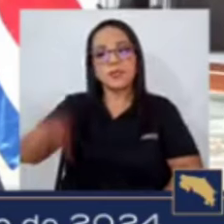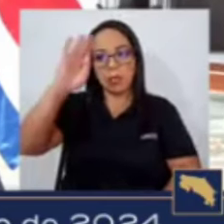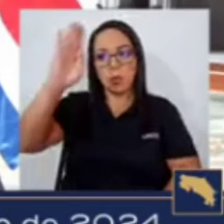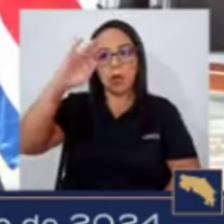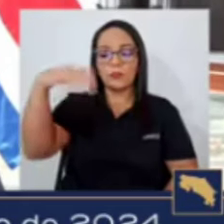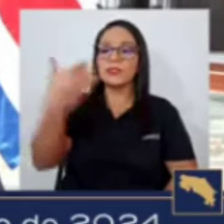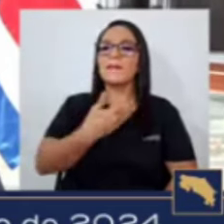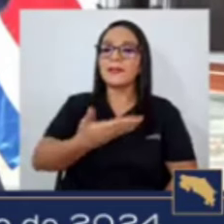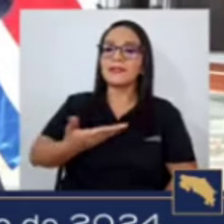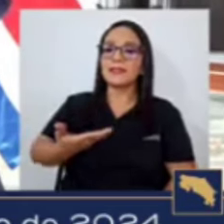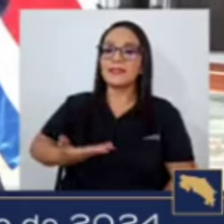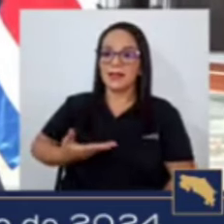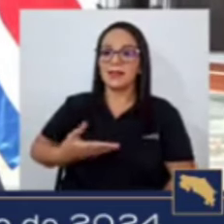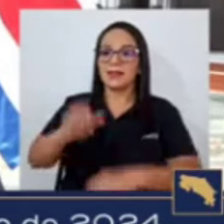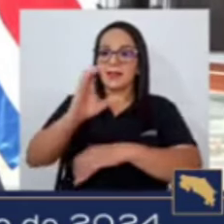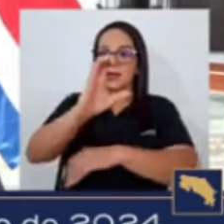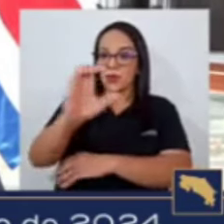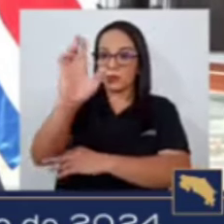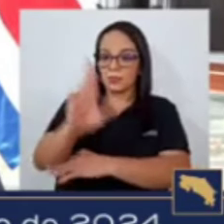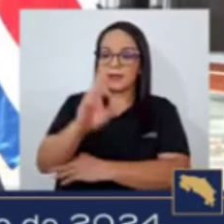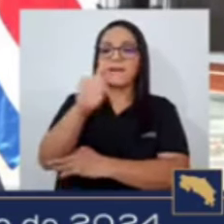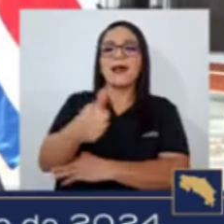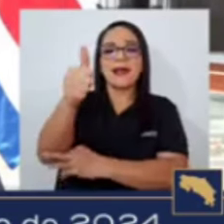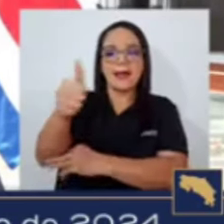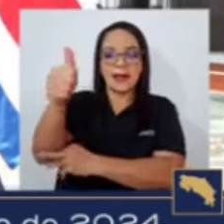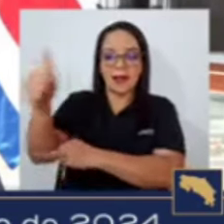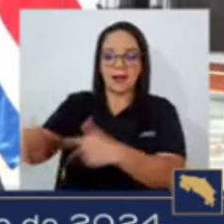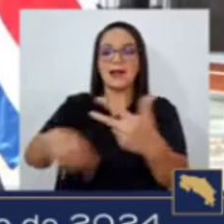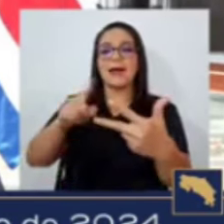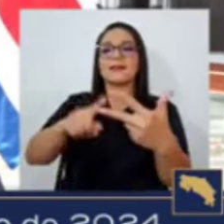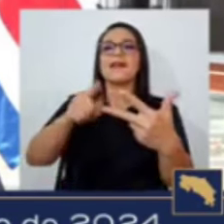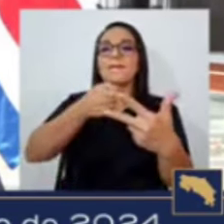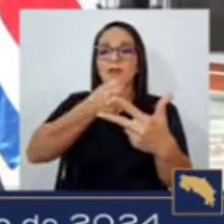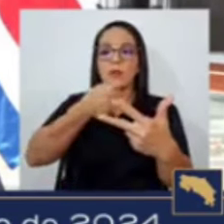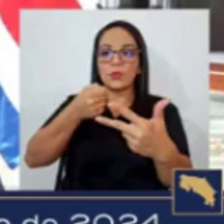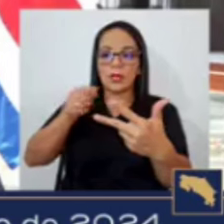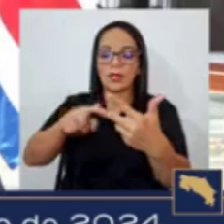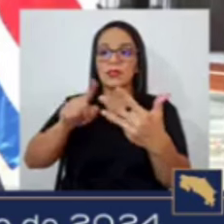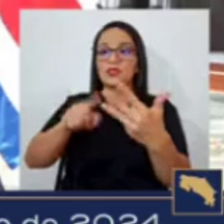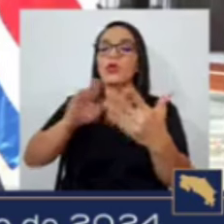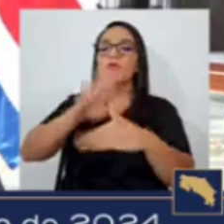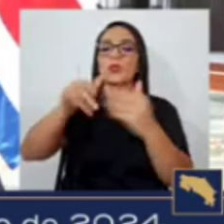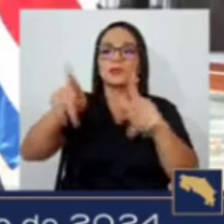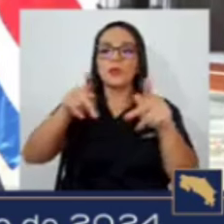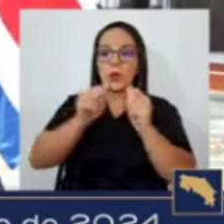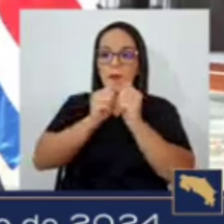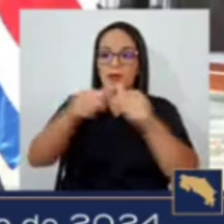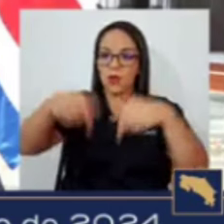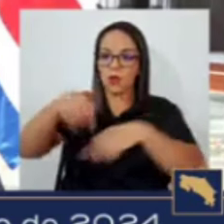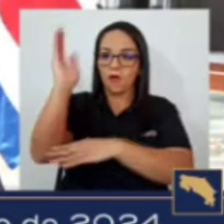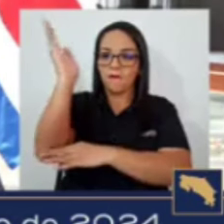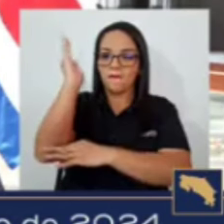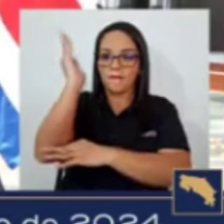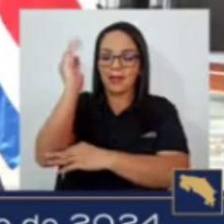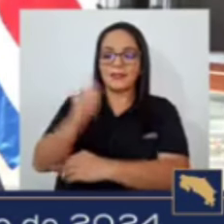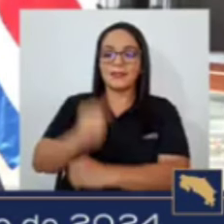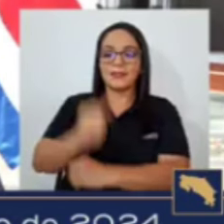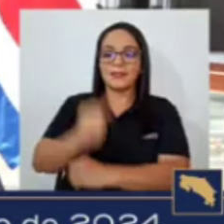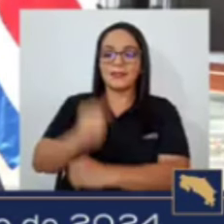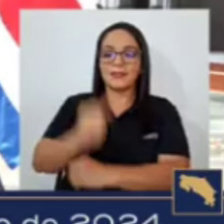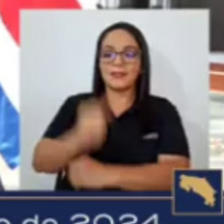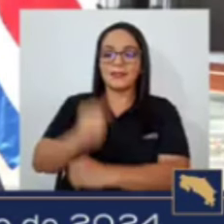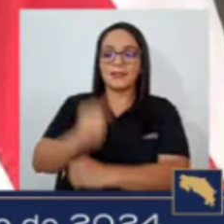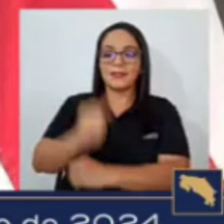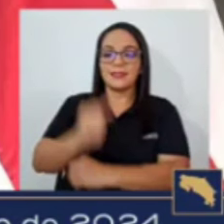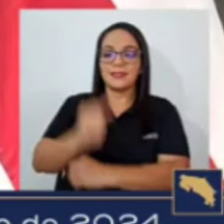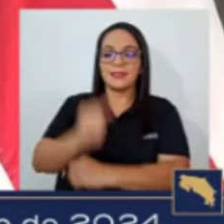de la República, jerarcas, ciudadanos y medios de comunicación que nos acompañan en esta conferencia de prensa. Buenas tardes, señor